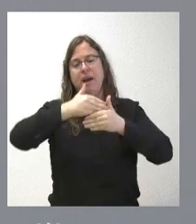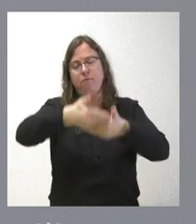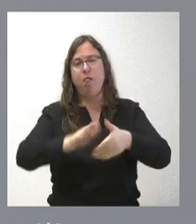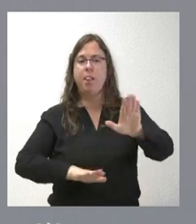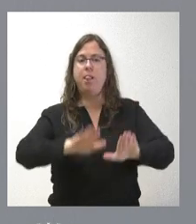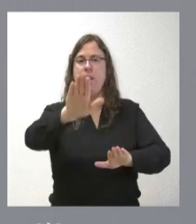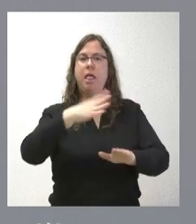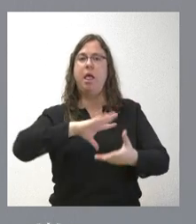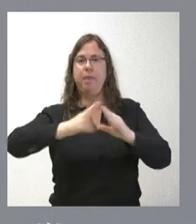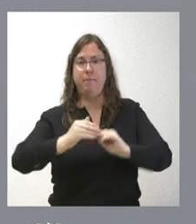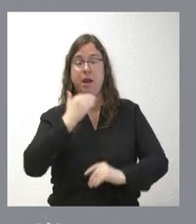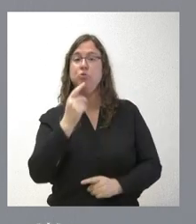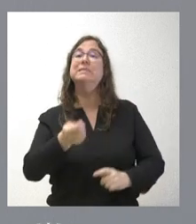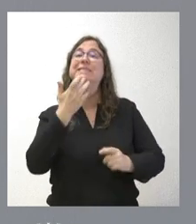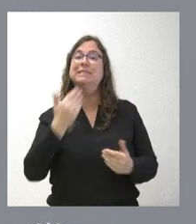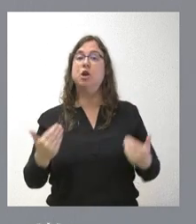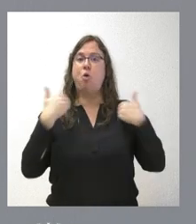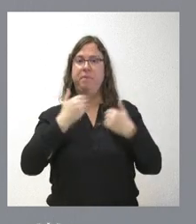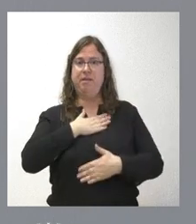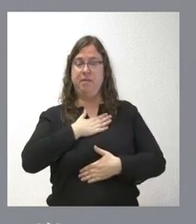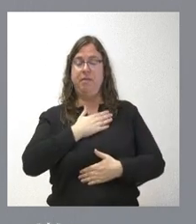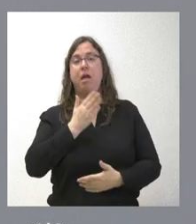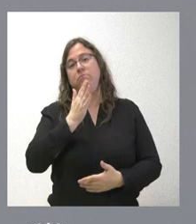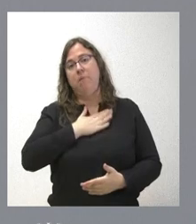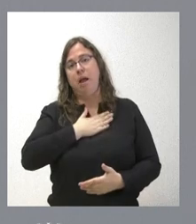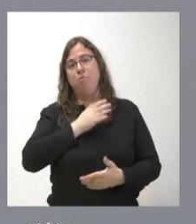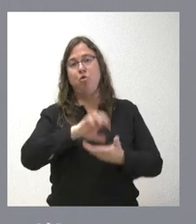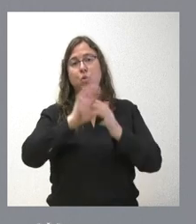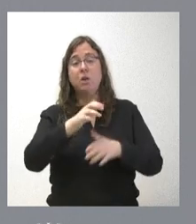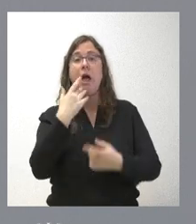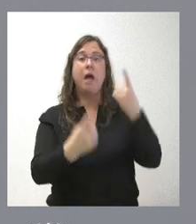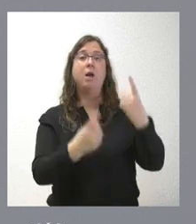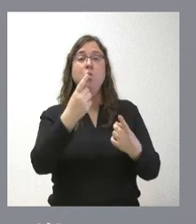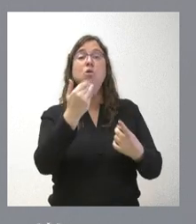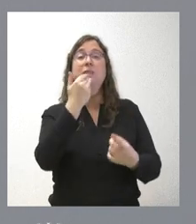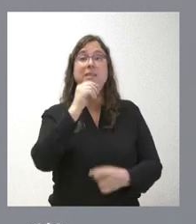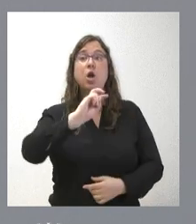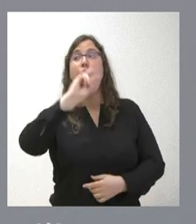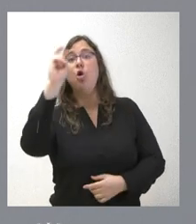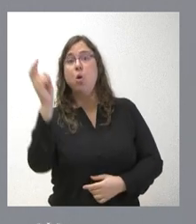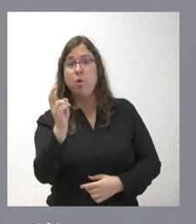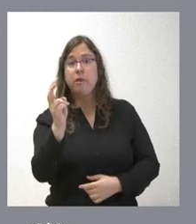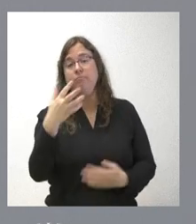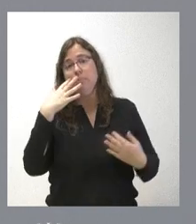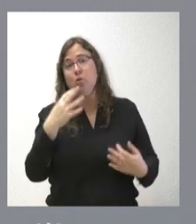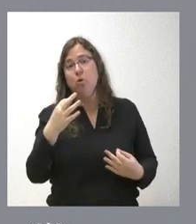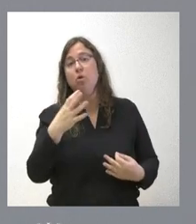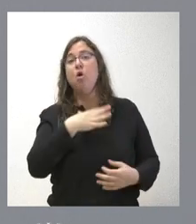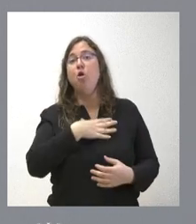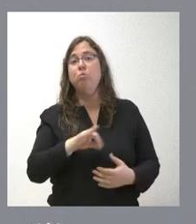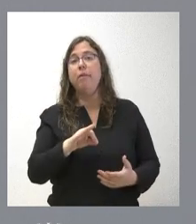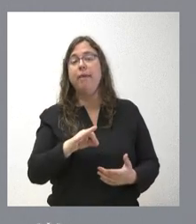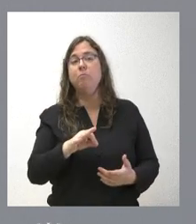es nuestra competencia en lo que sea la Junta de Castilla y León, que son algunos de estos colegios electorales. Si son de otra competencia, pues, lógicamente, también podríamos